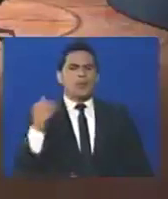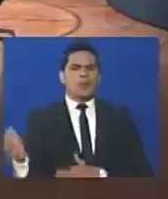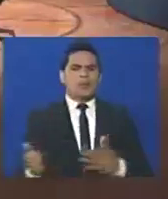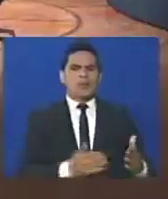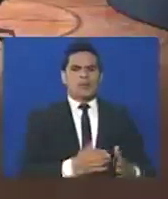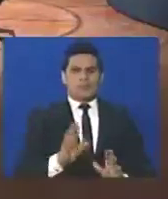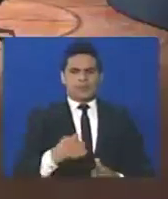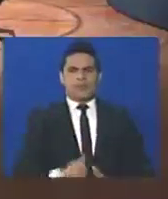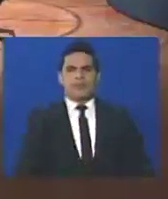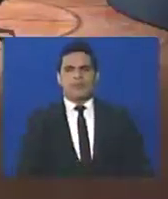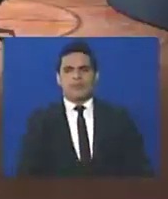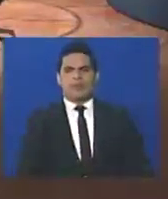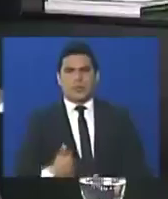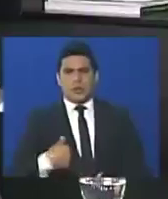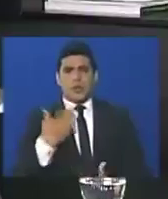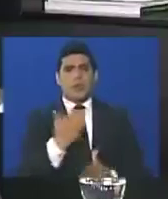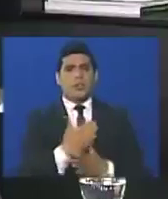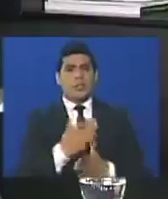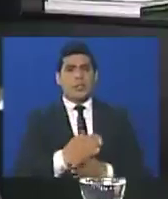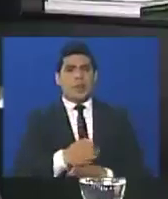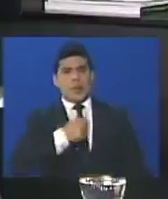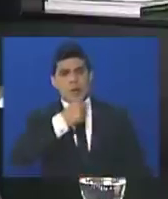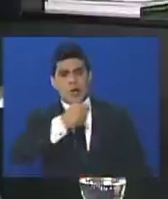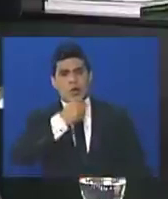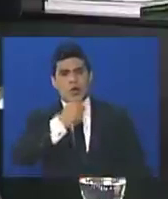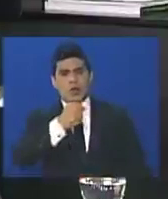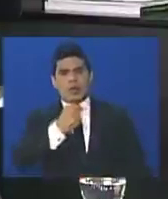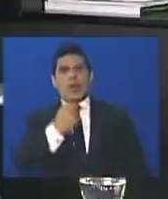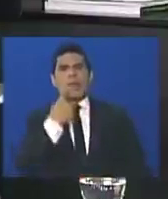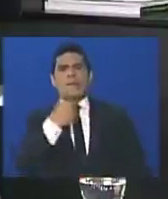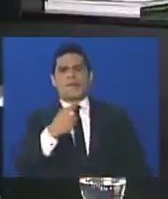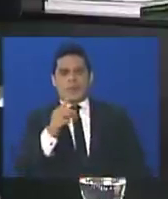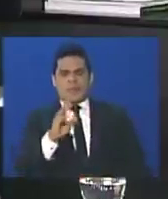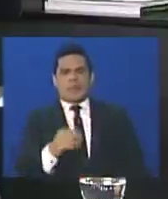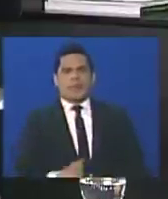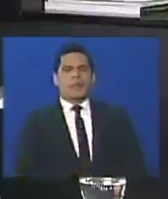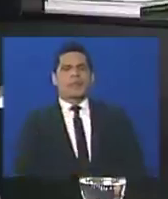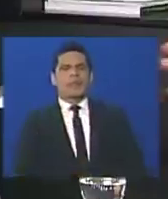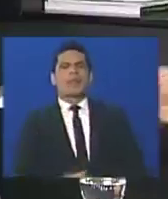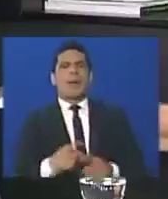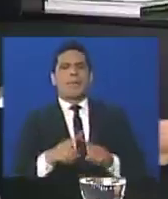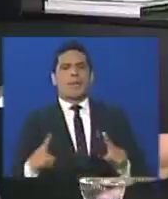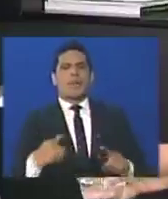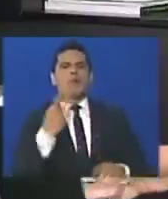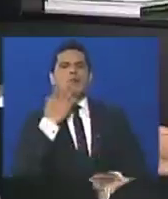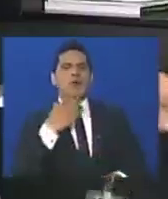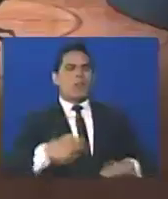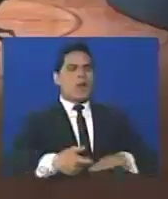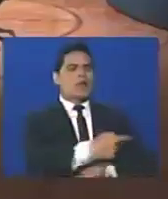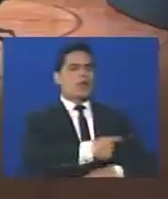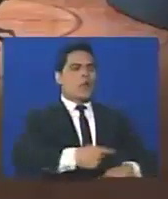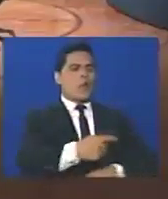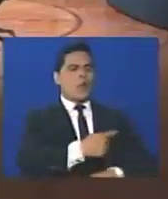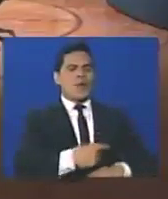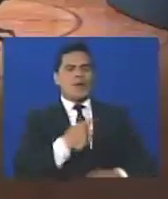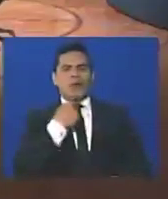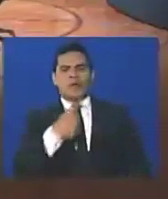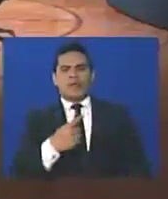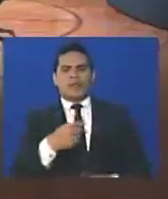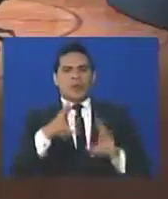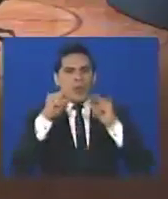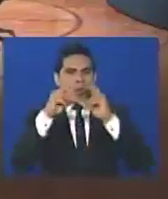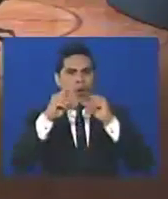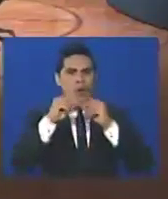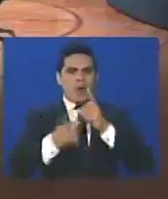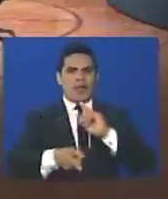he sido a priorístico en mi carrera periodística, yo no voy a decir nada a priori, pero cuando el gobierno o sectores del gobierno hablan